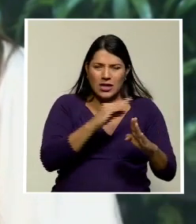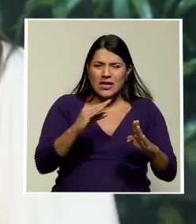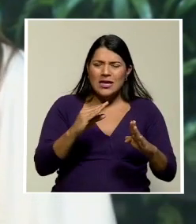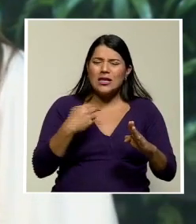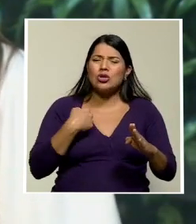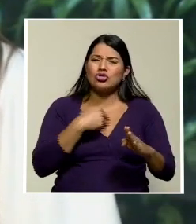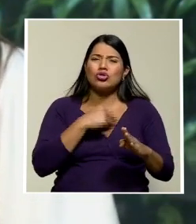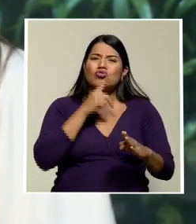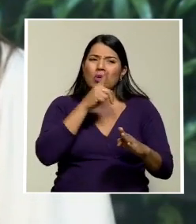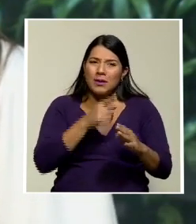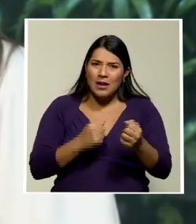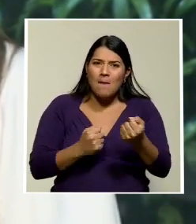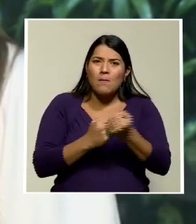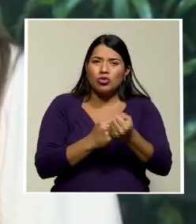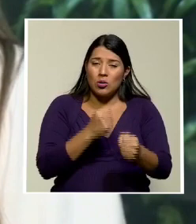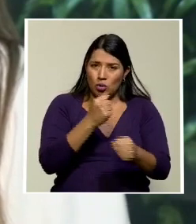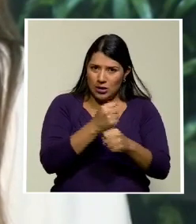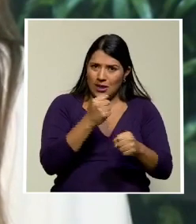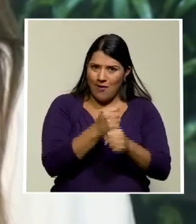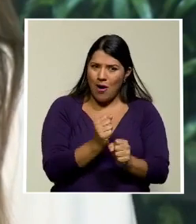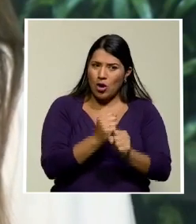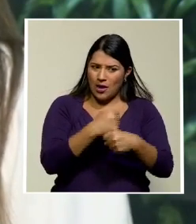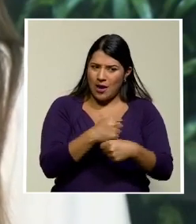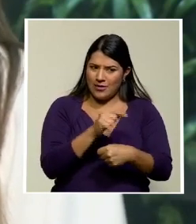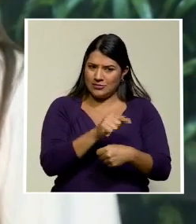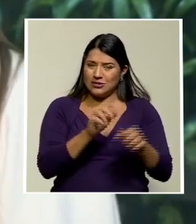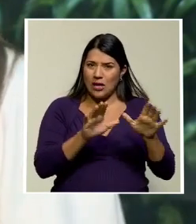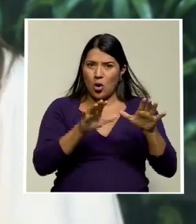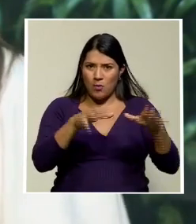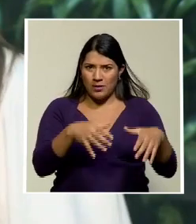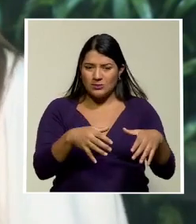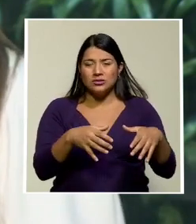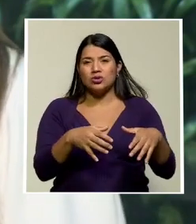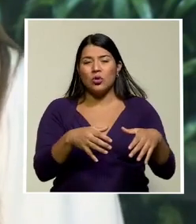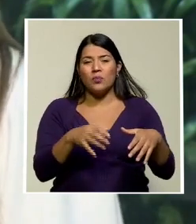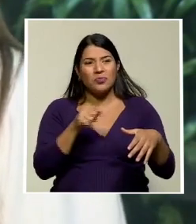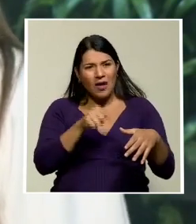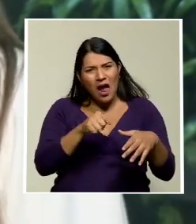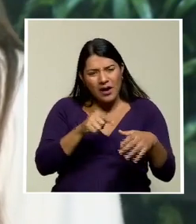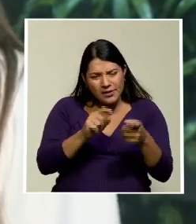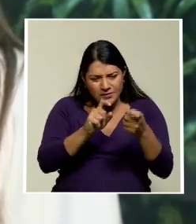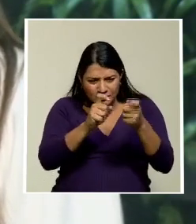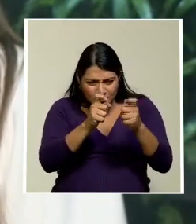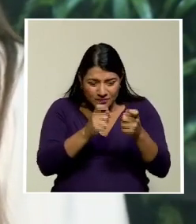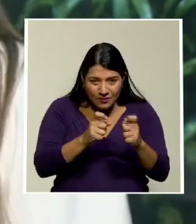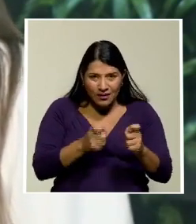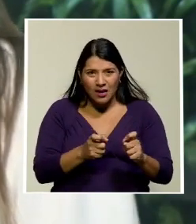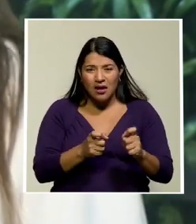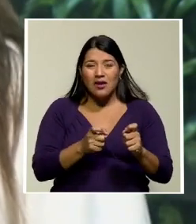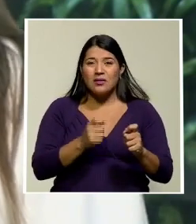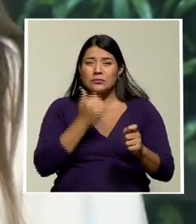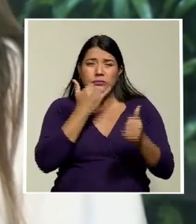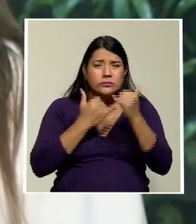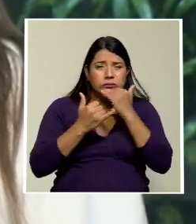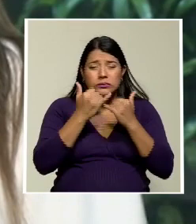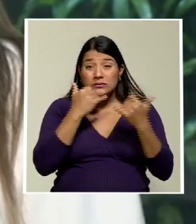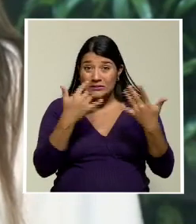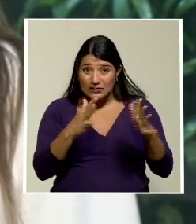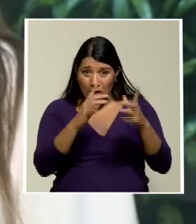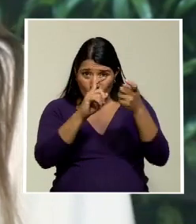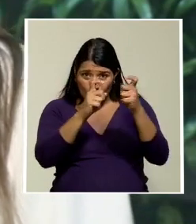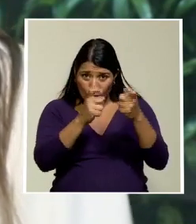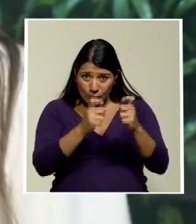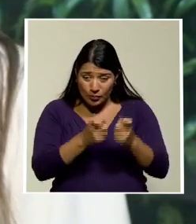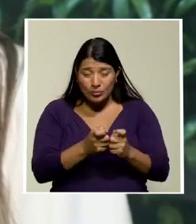el trabajo que se hizo por parte de la Comisión de Consultas de Constitucionalidad, donde se blinda y se modifican todas estas inconstitucionalidades